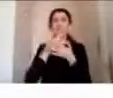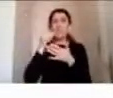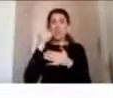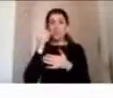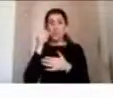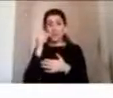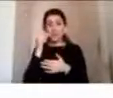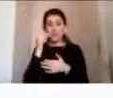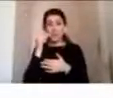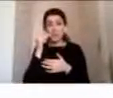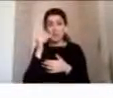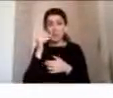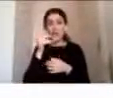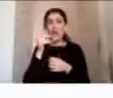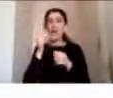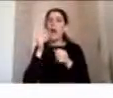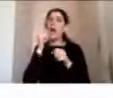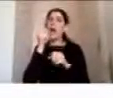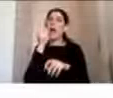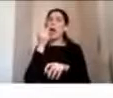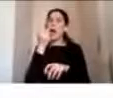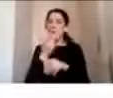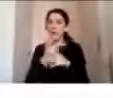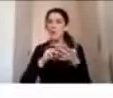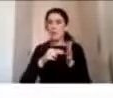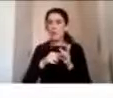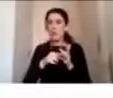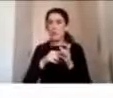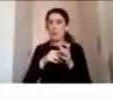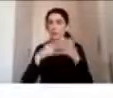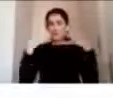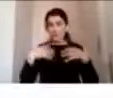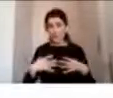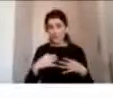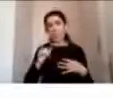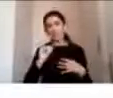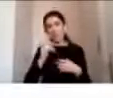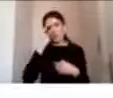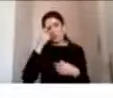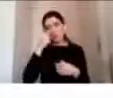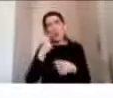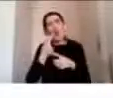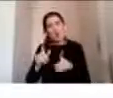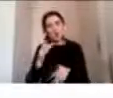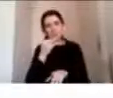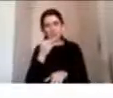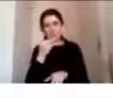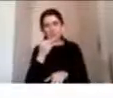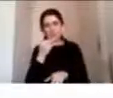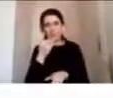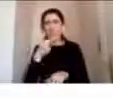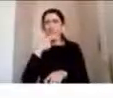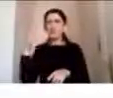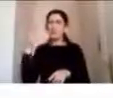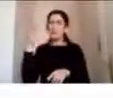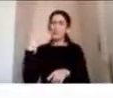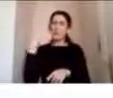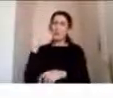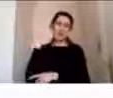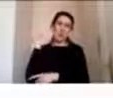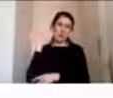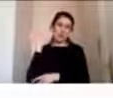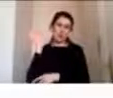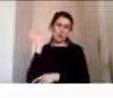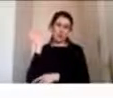obstáculos que van más allá de lo físico hace unas semanas atrás estaba en una reunión con una neuropsicóloga o en una reunión